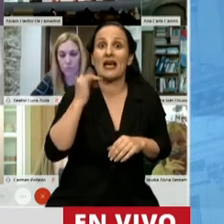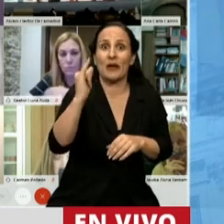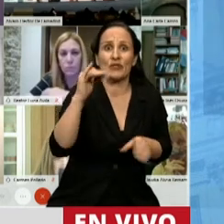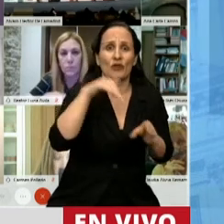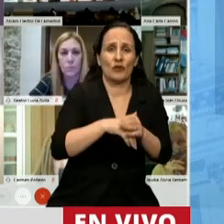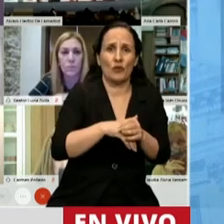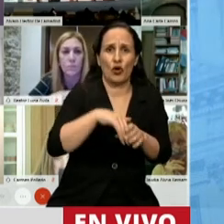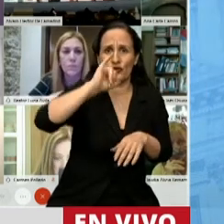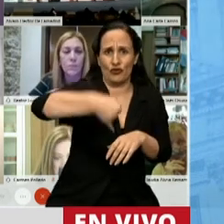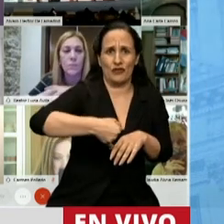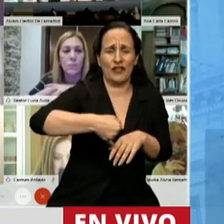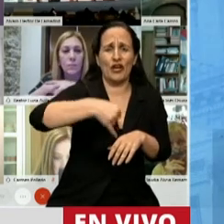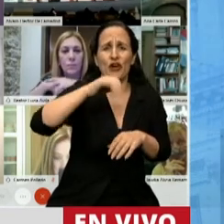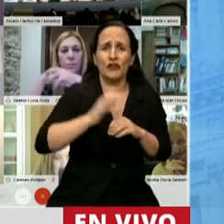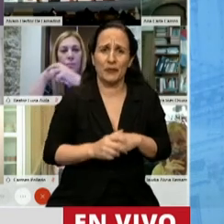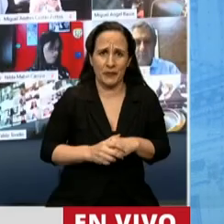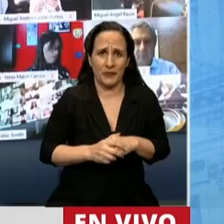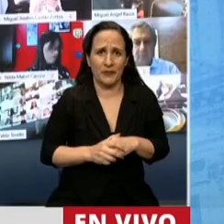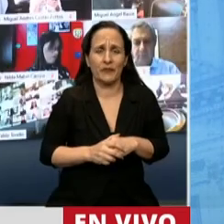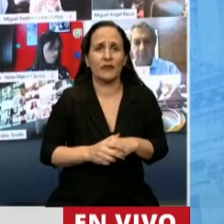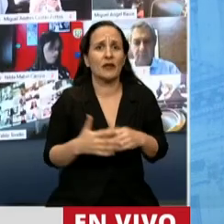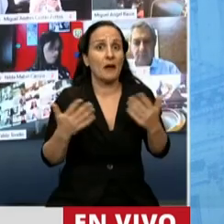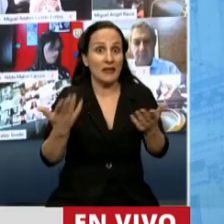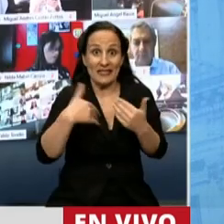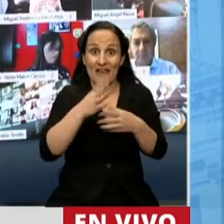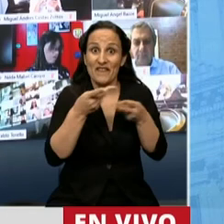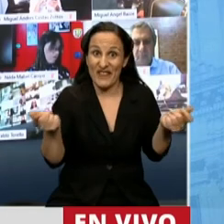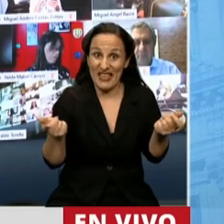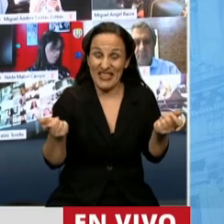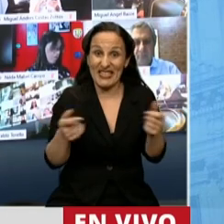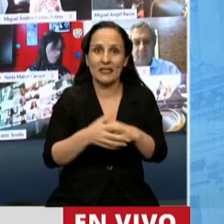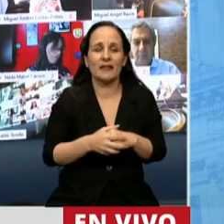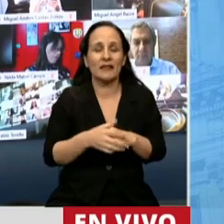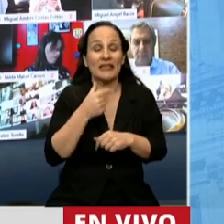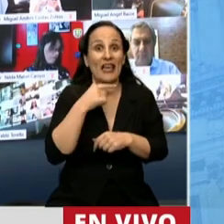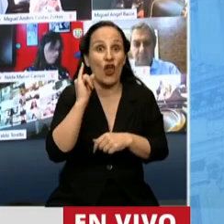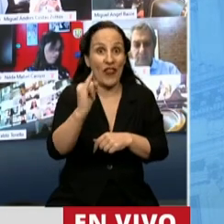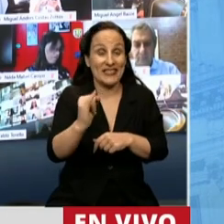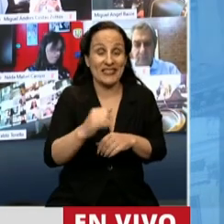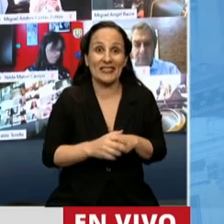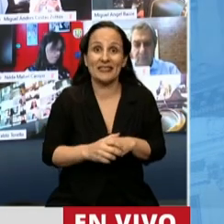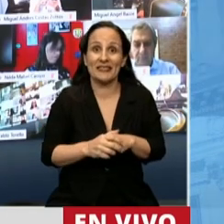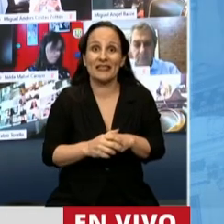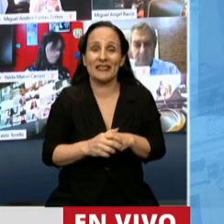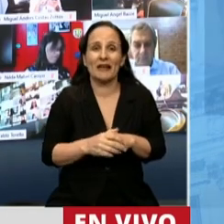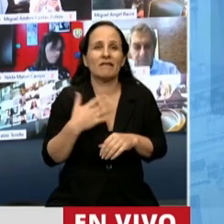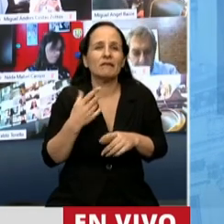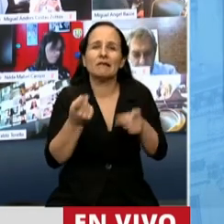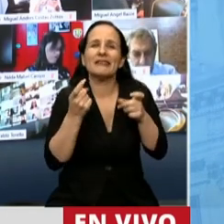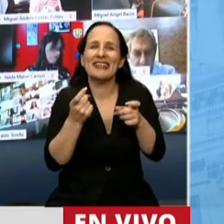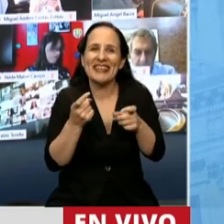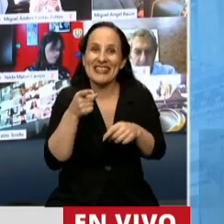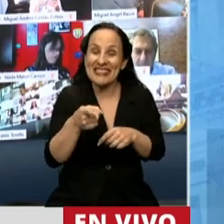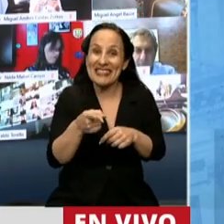positivo de nuestro bloque. Pero para finalizar, querría decir que necesitamos políticas de largo